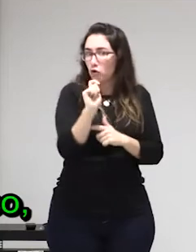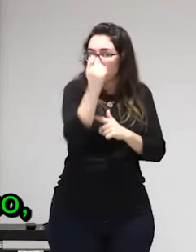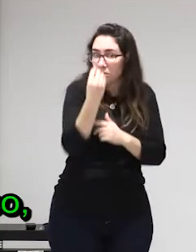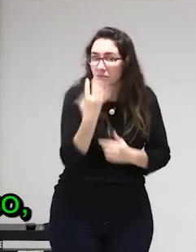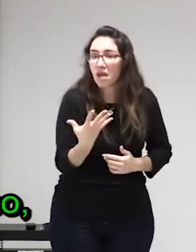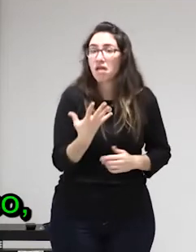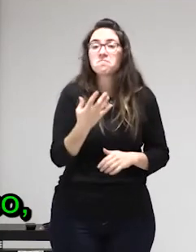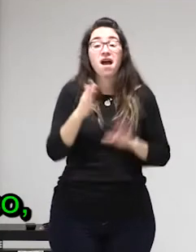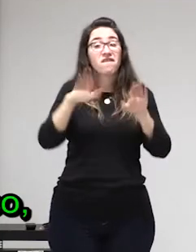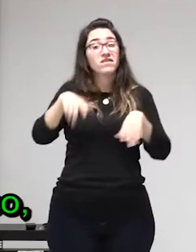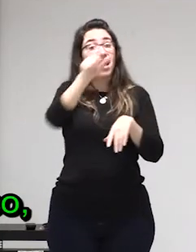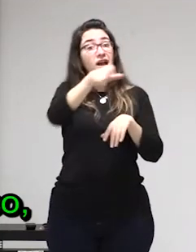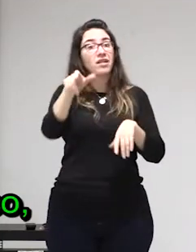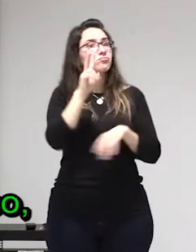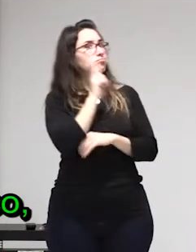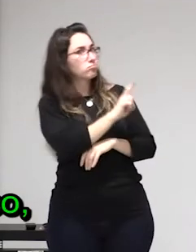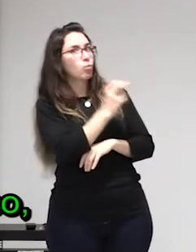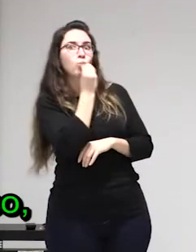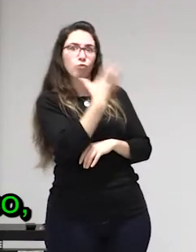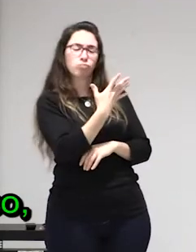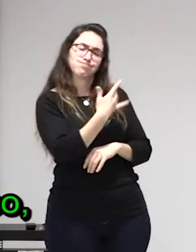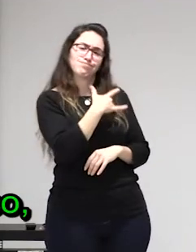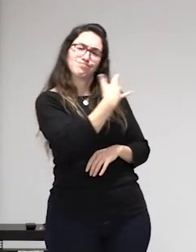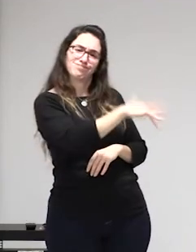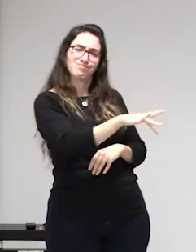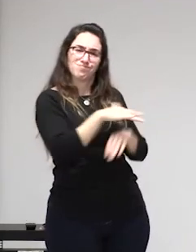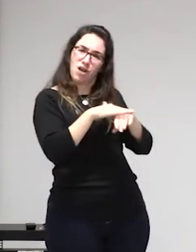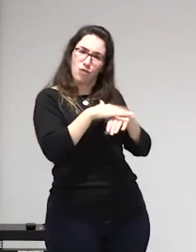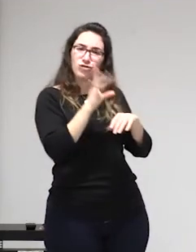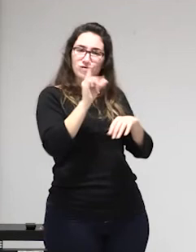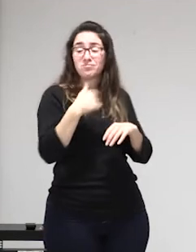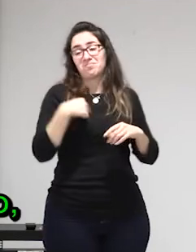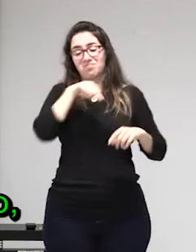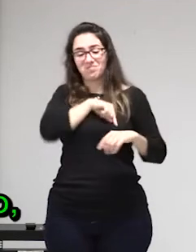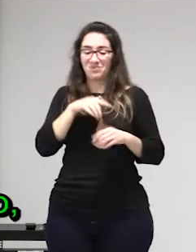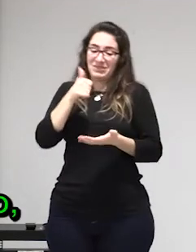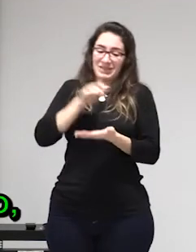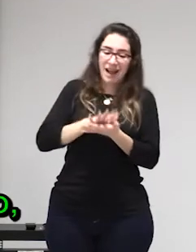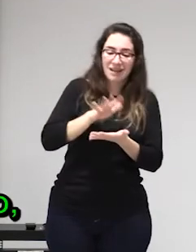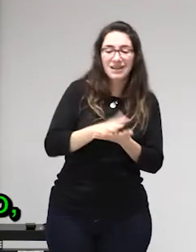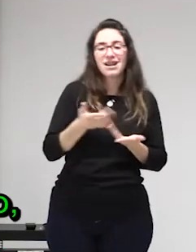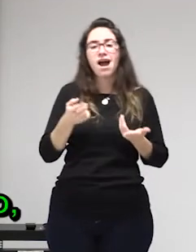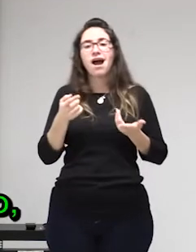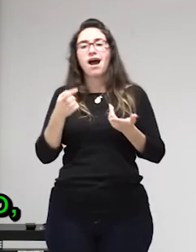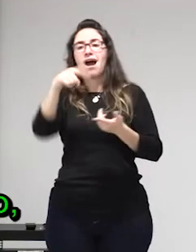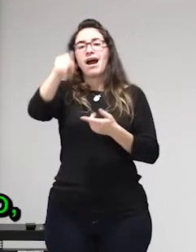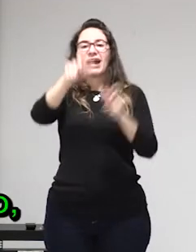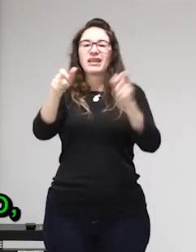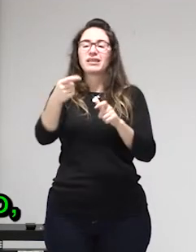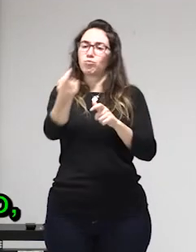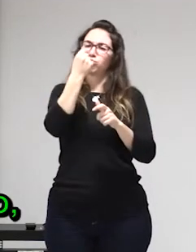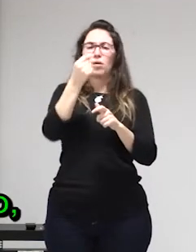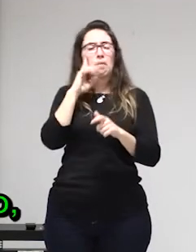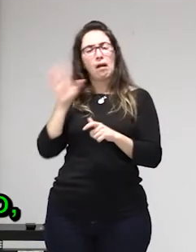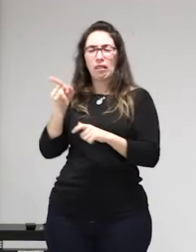quien extrae con beneficio económico aun con nuestro consentimiento será penalizado con cáncer es decir que nuestro consentimiento para este